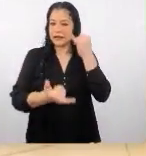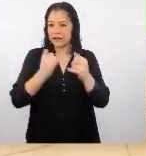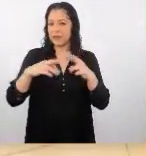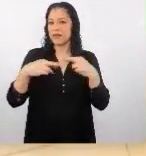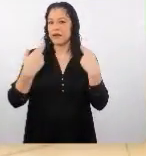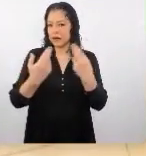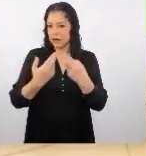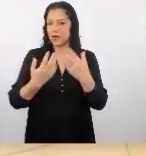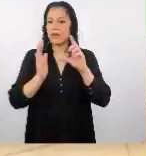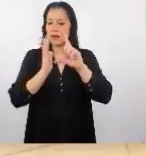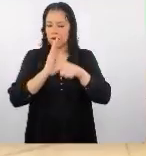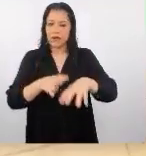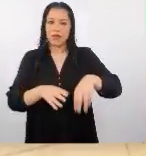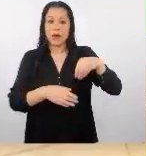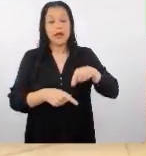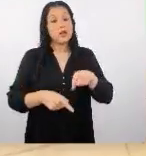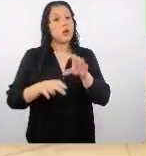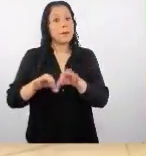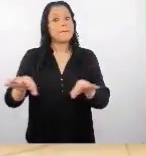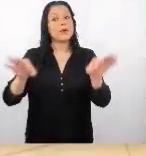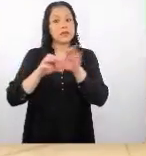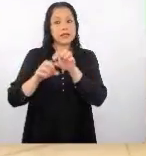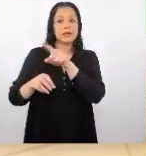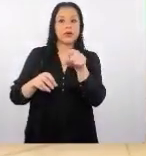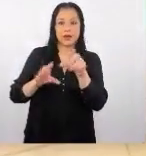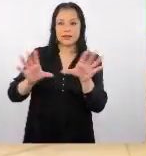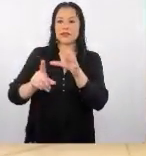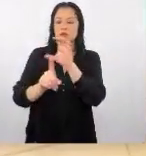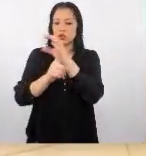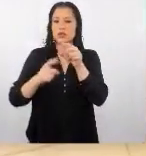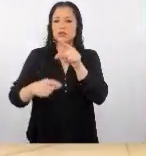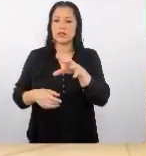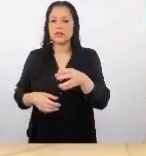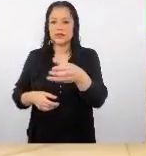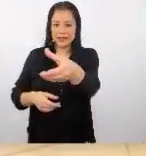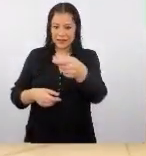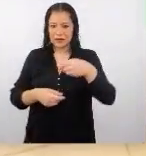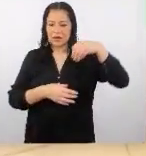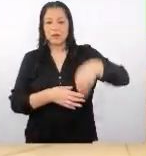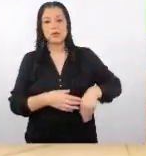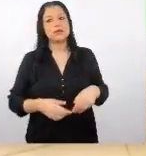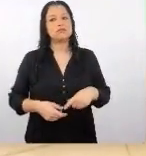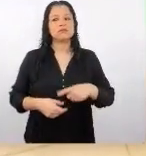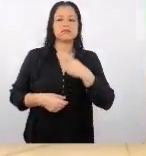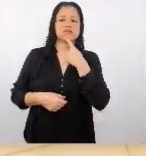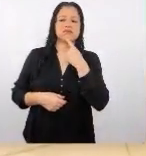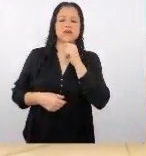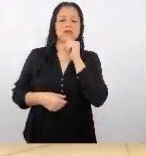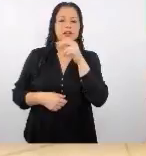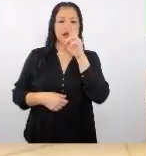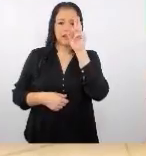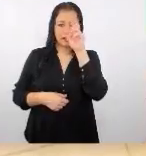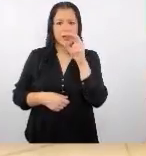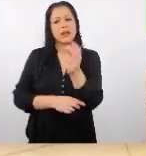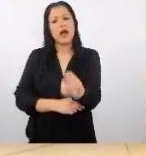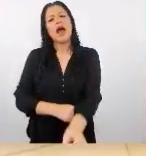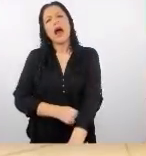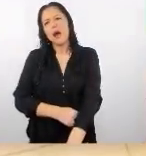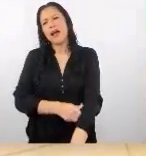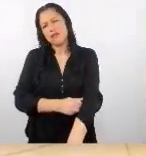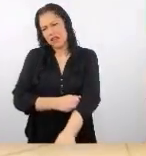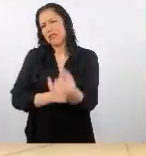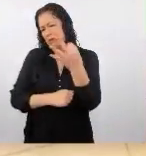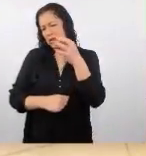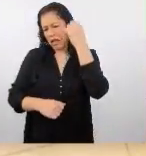la reunión eso es algo clave porque eso es lo que suelen hacer si ustedes lo guardan ya se toma como una falta de respeto igual ellos van a comprender que ustedes son de otro